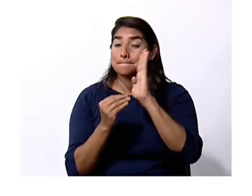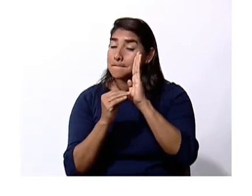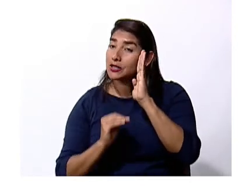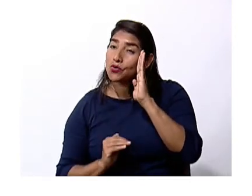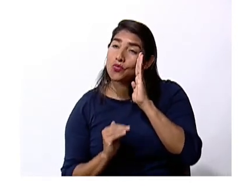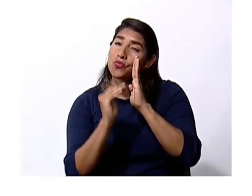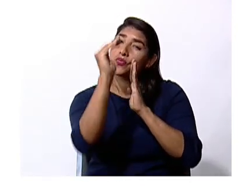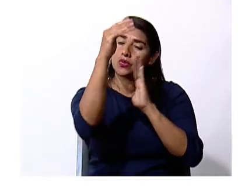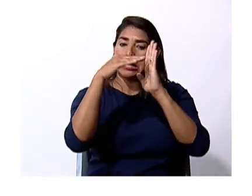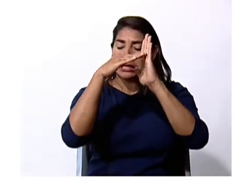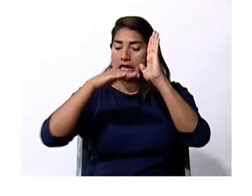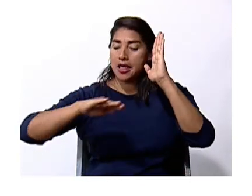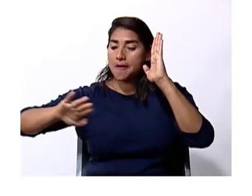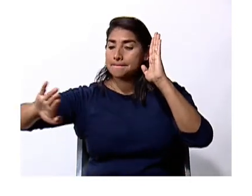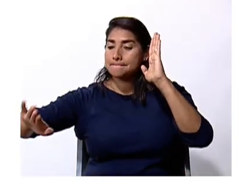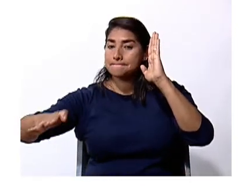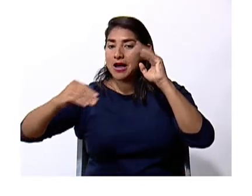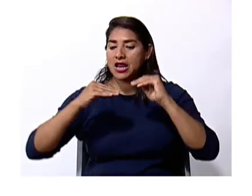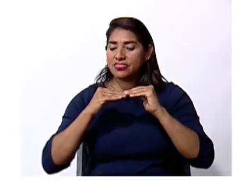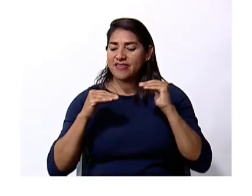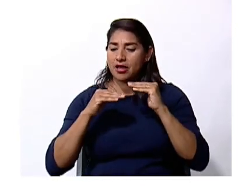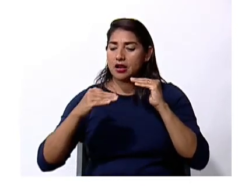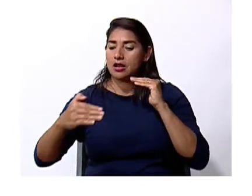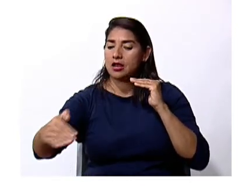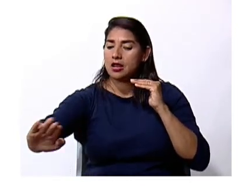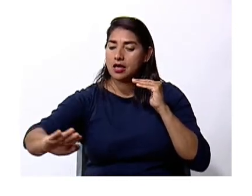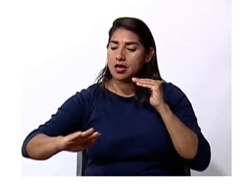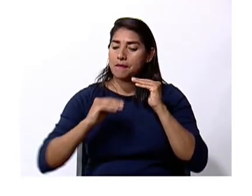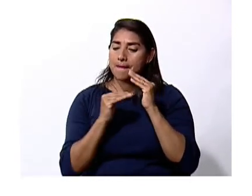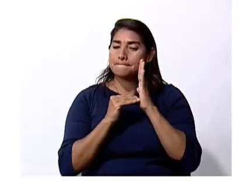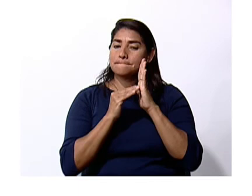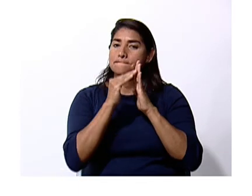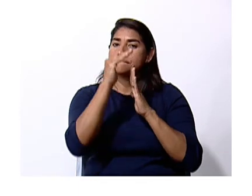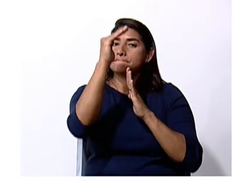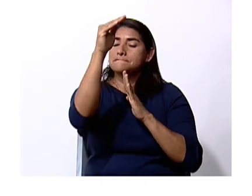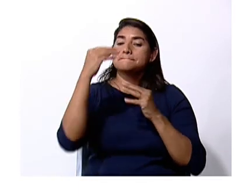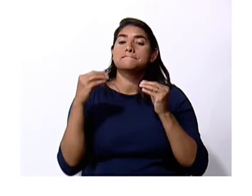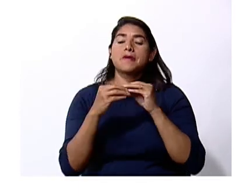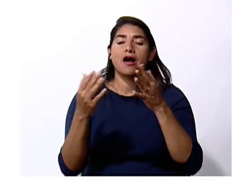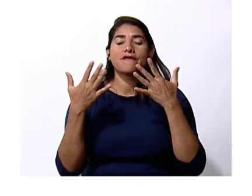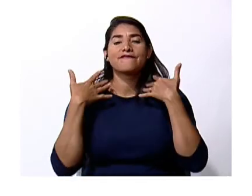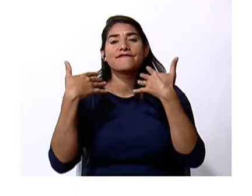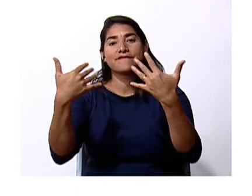lejos estemos del nivel del mar va a ser mucho más fresco